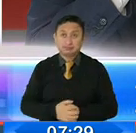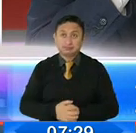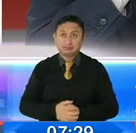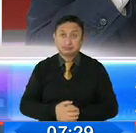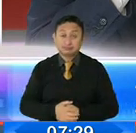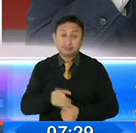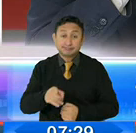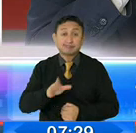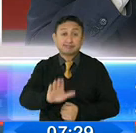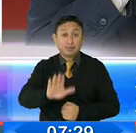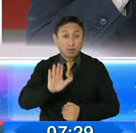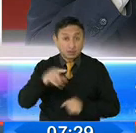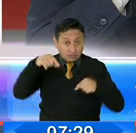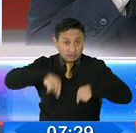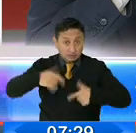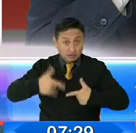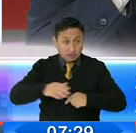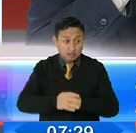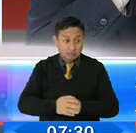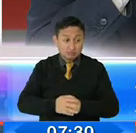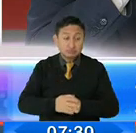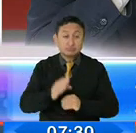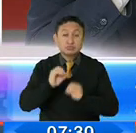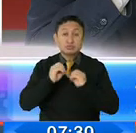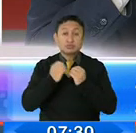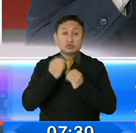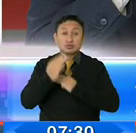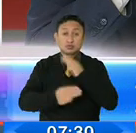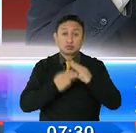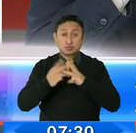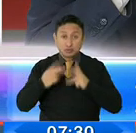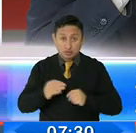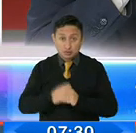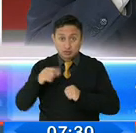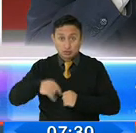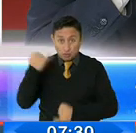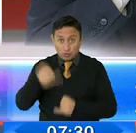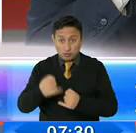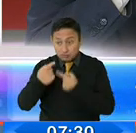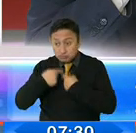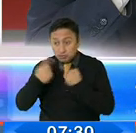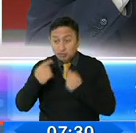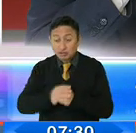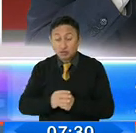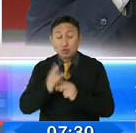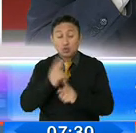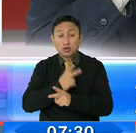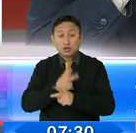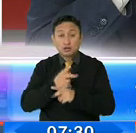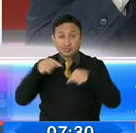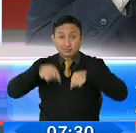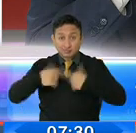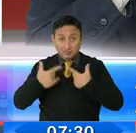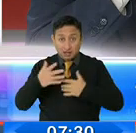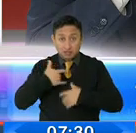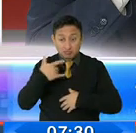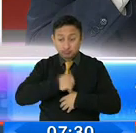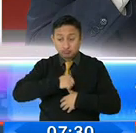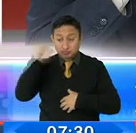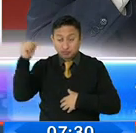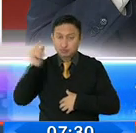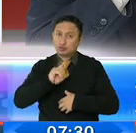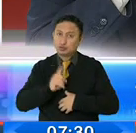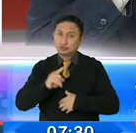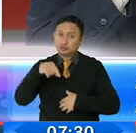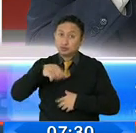Esas advertencias ya las ha realizado la Organización Mundial de la Salud en sus últimos boletines de que la guerra no está no está ganada. Hay